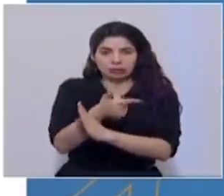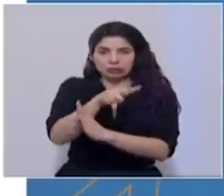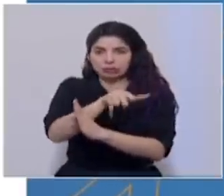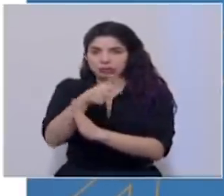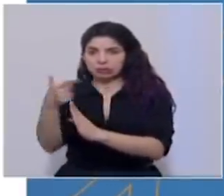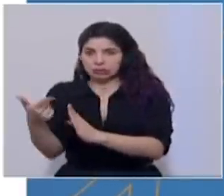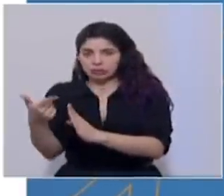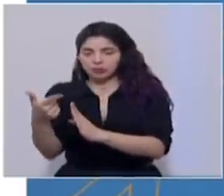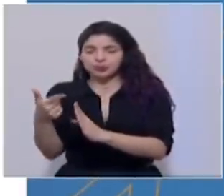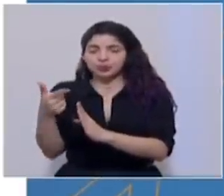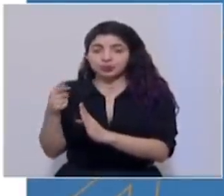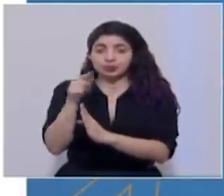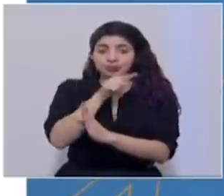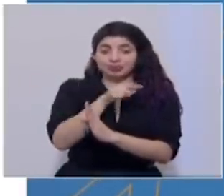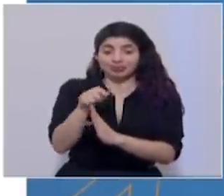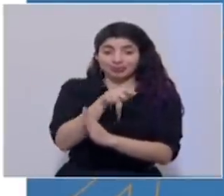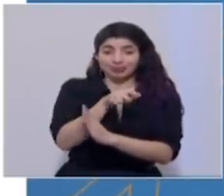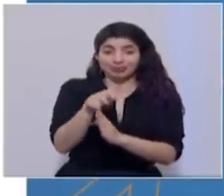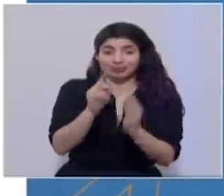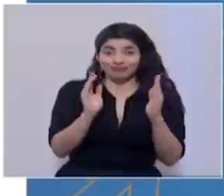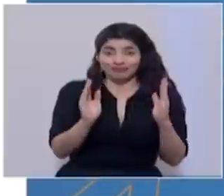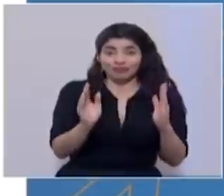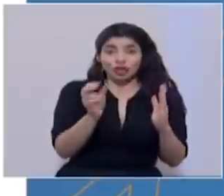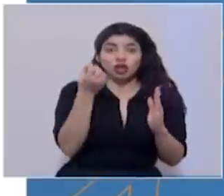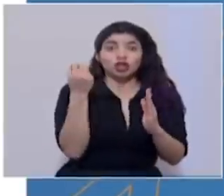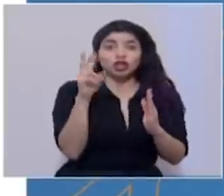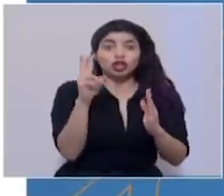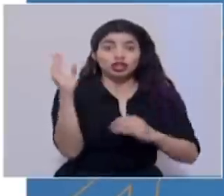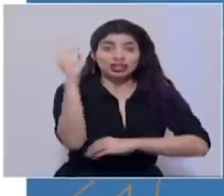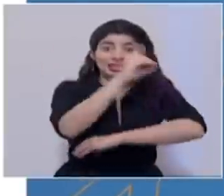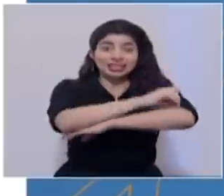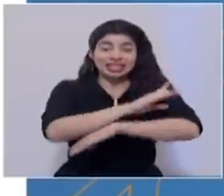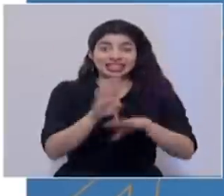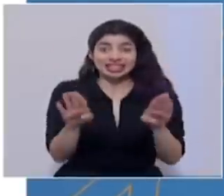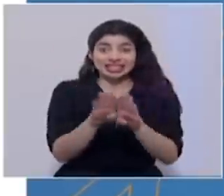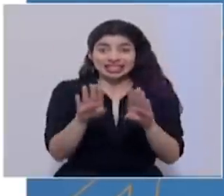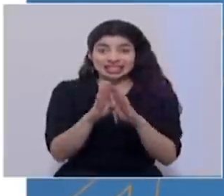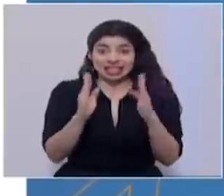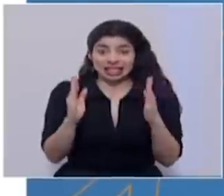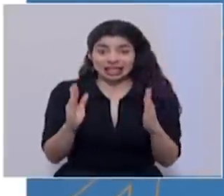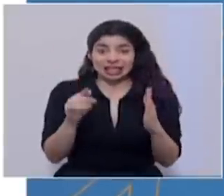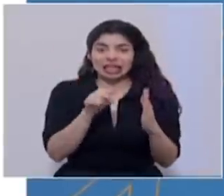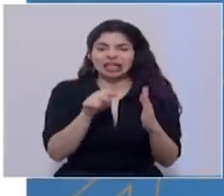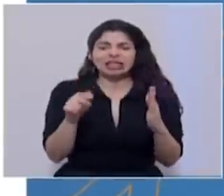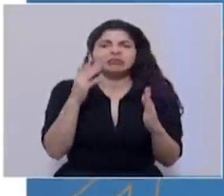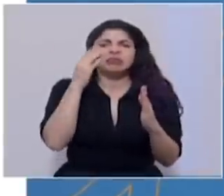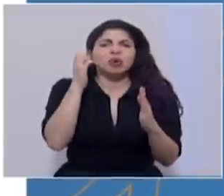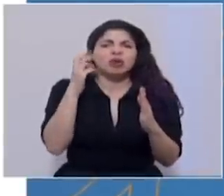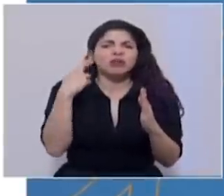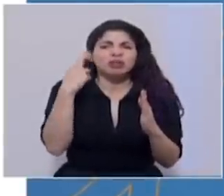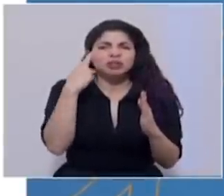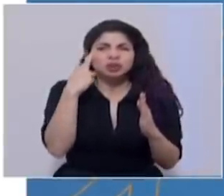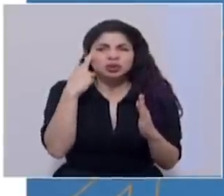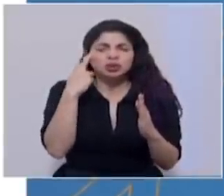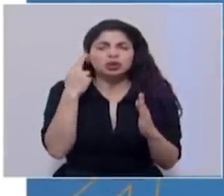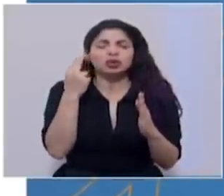Estos doce días de cierre, justamente corresponden con doce